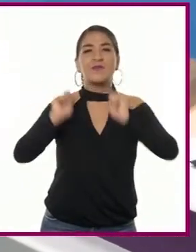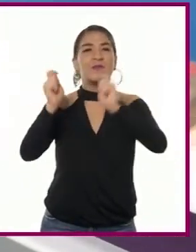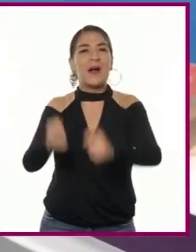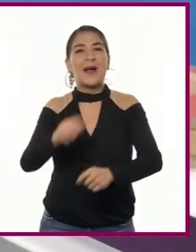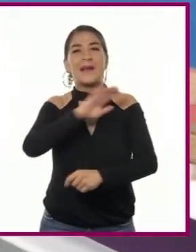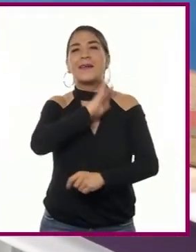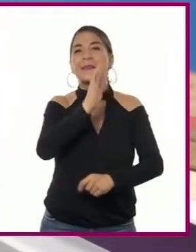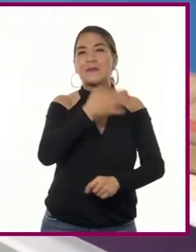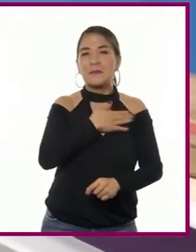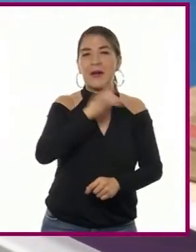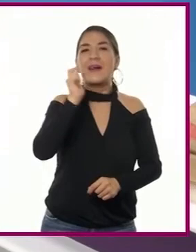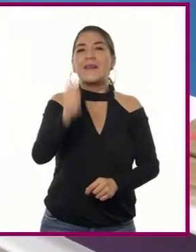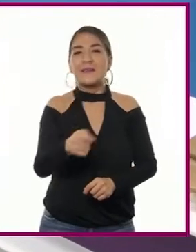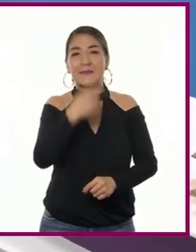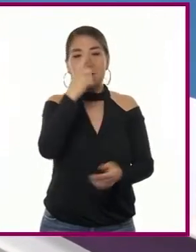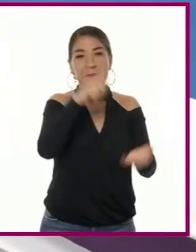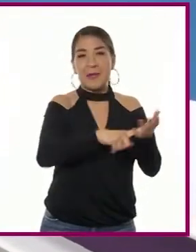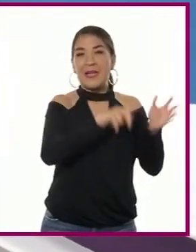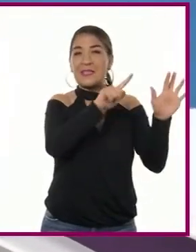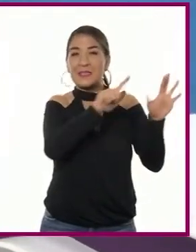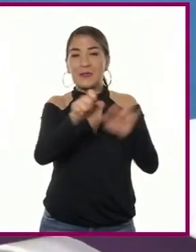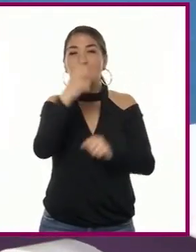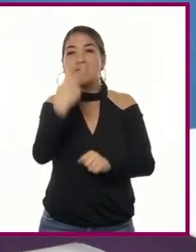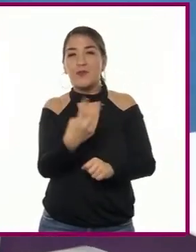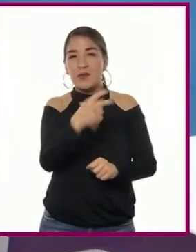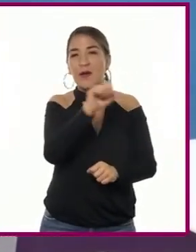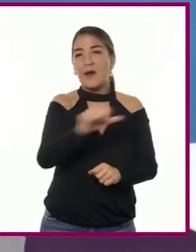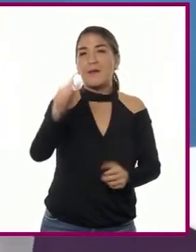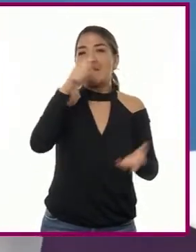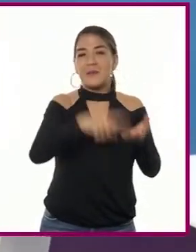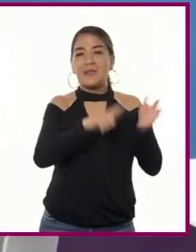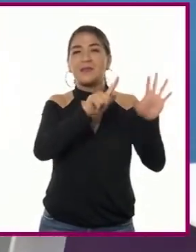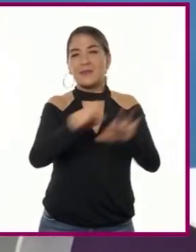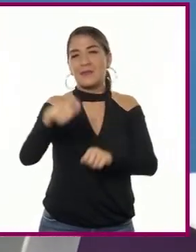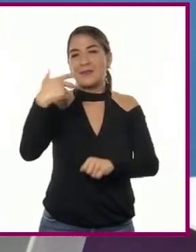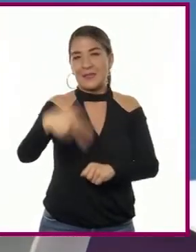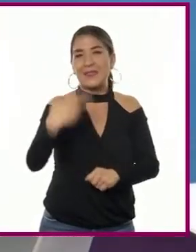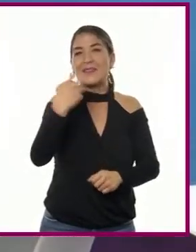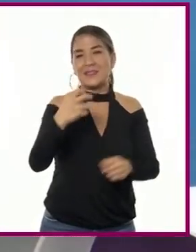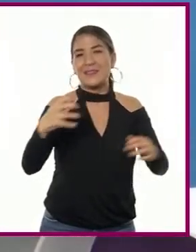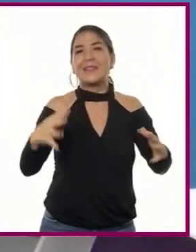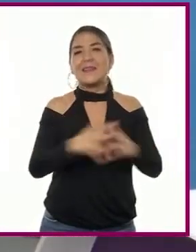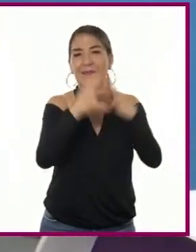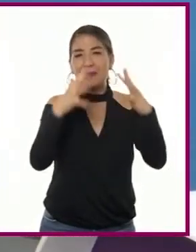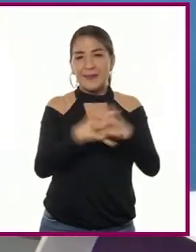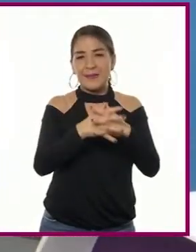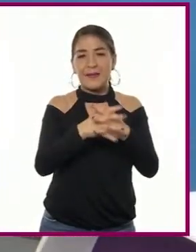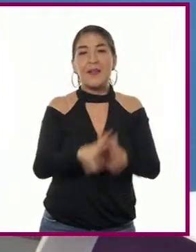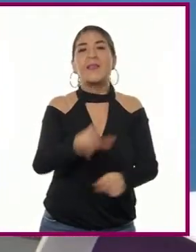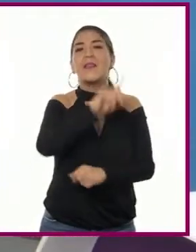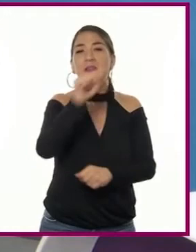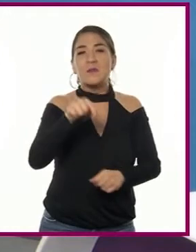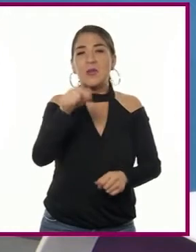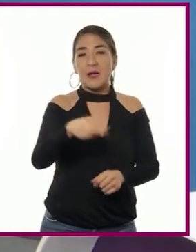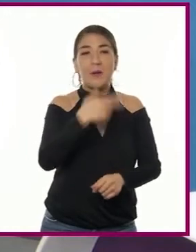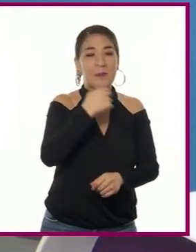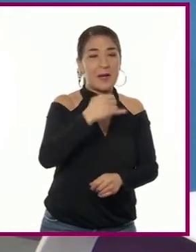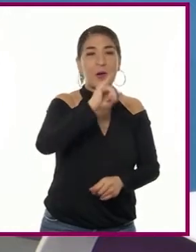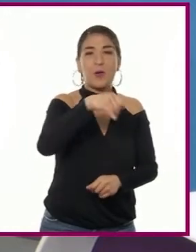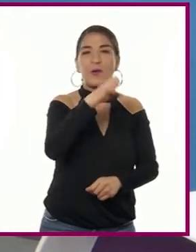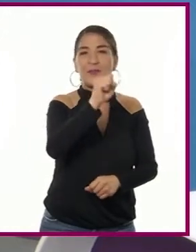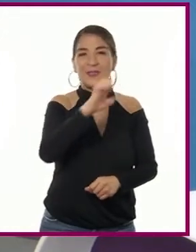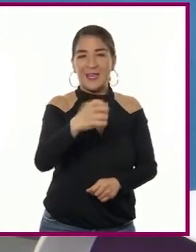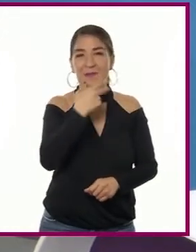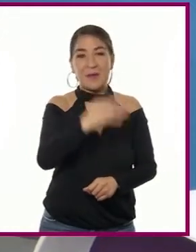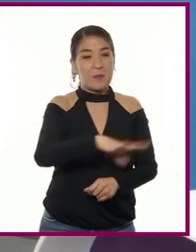Esta se desarrolló entre el año 1702 y el año 1713. Al final, la muerte del rey José de Austria